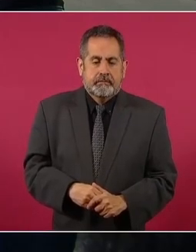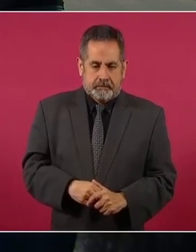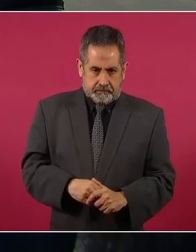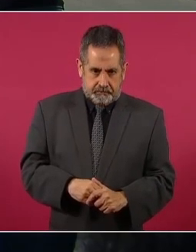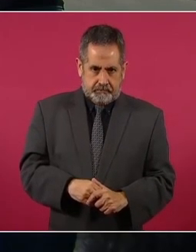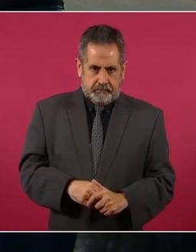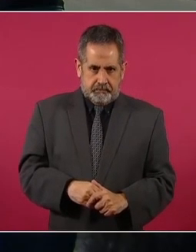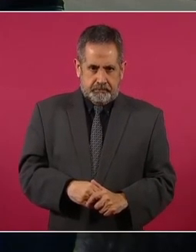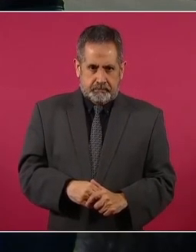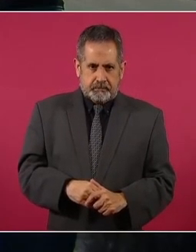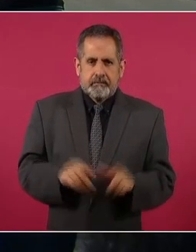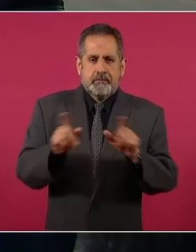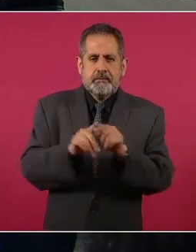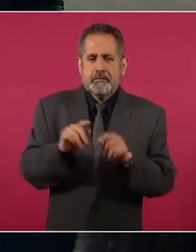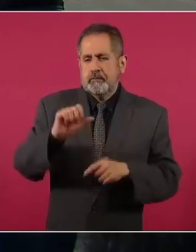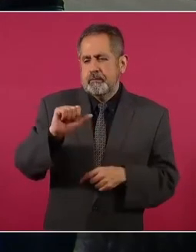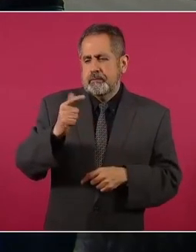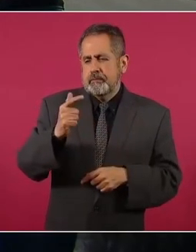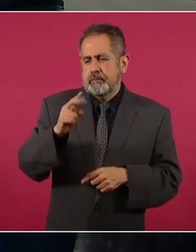Nada más Aguilar.